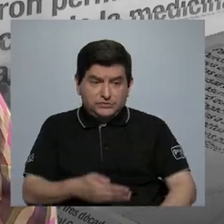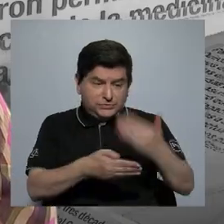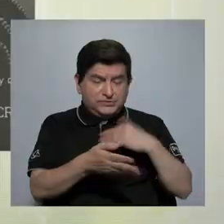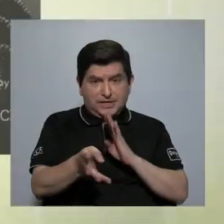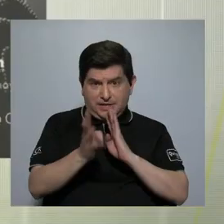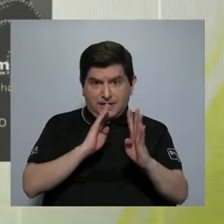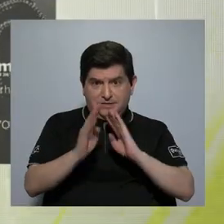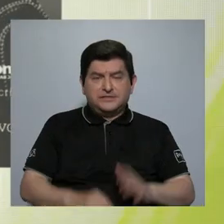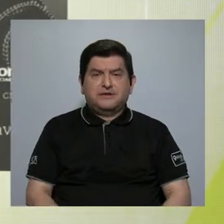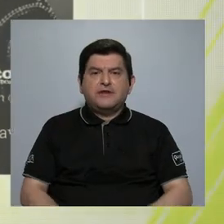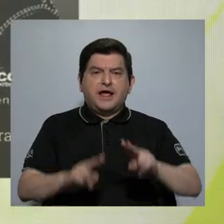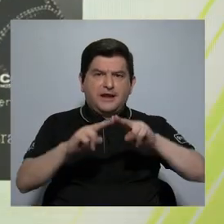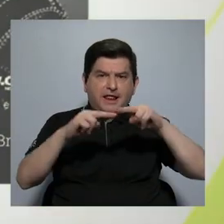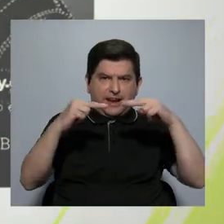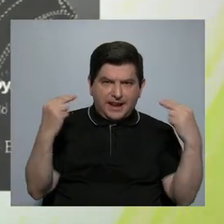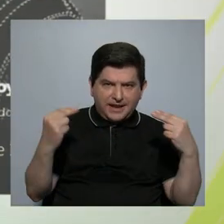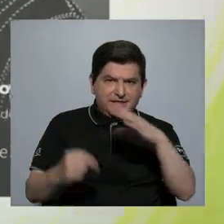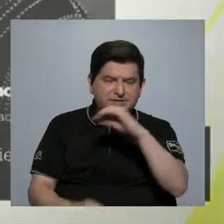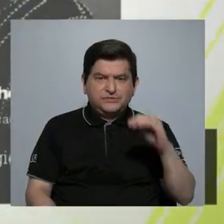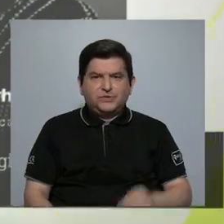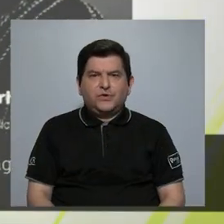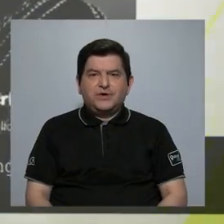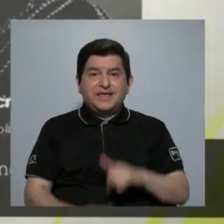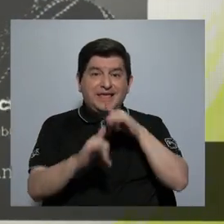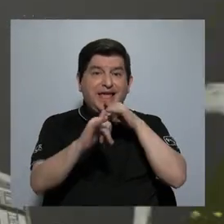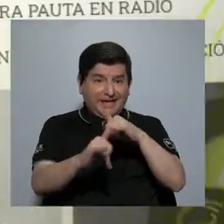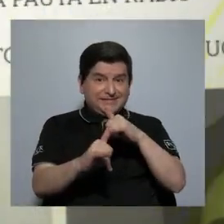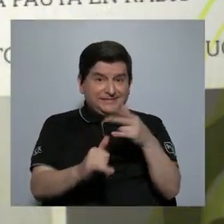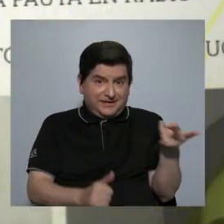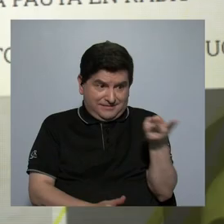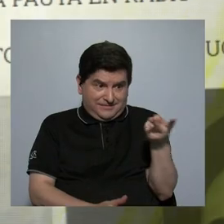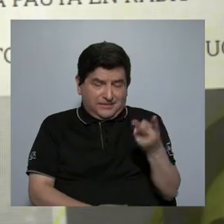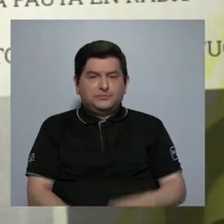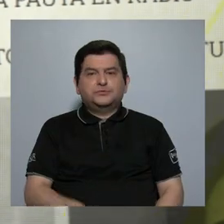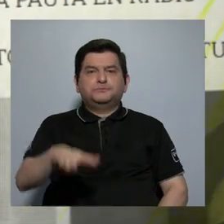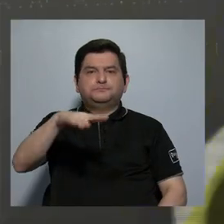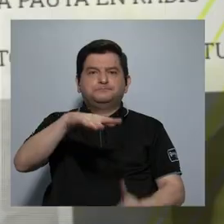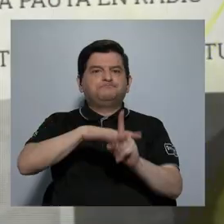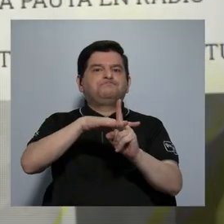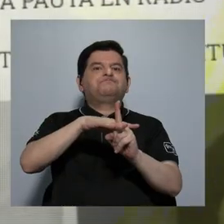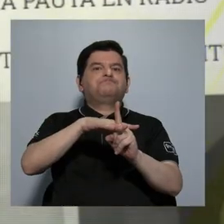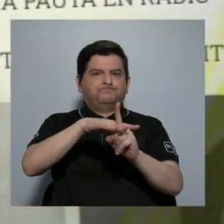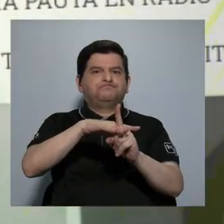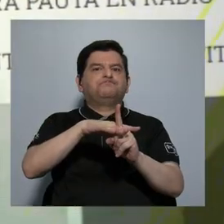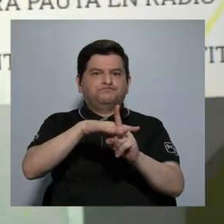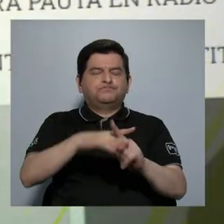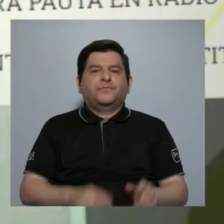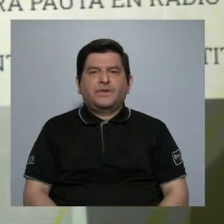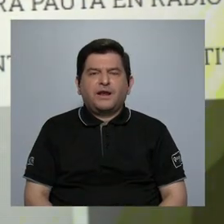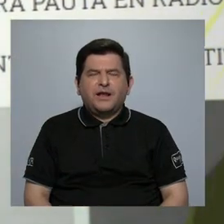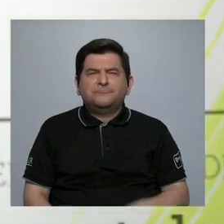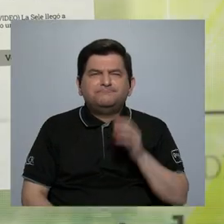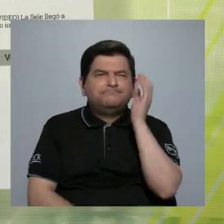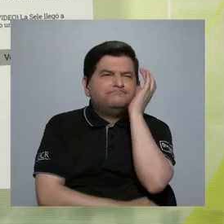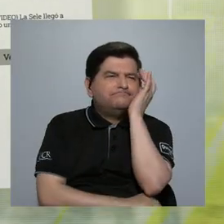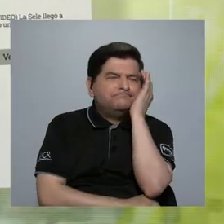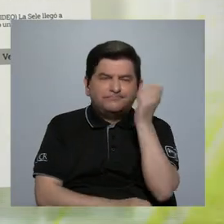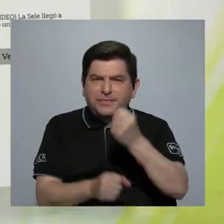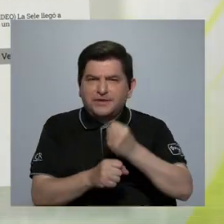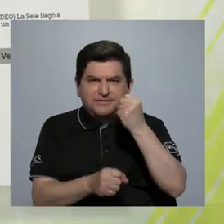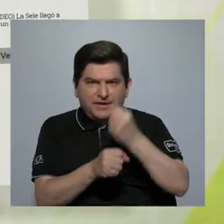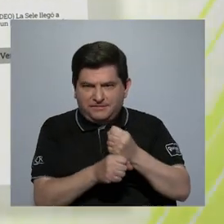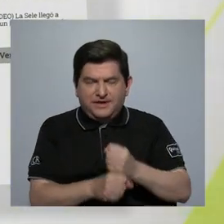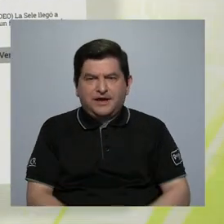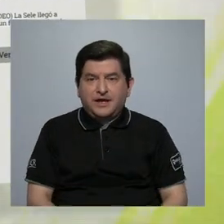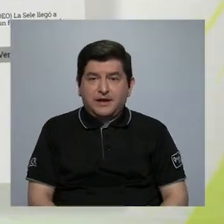hablábamos sobre la nación y la extra, surgió la inquietud